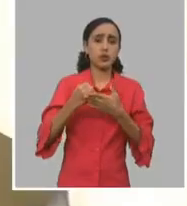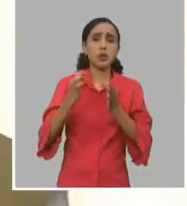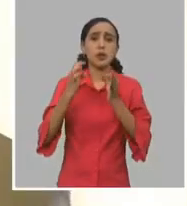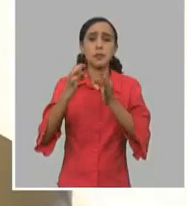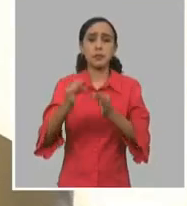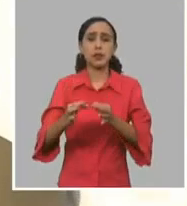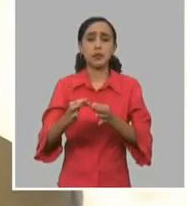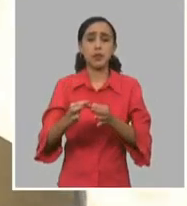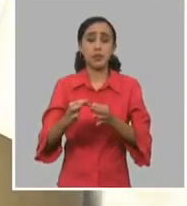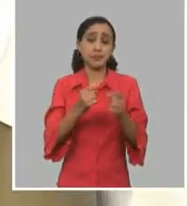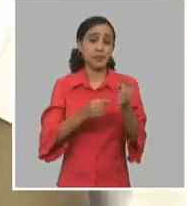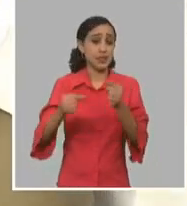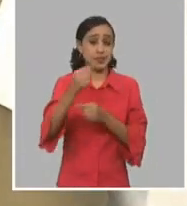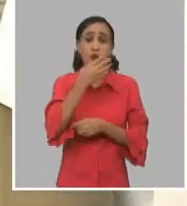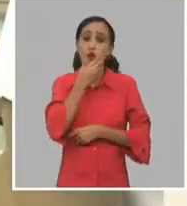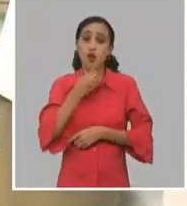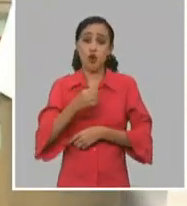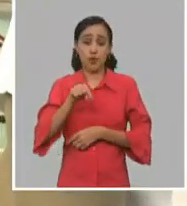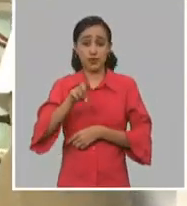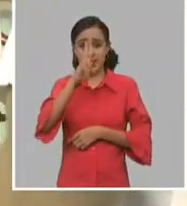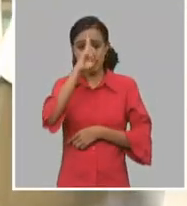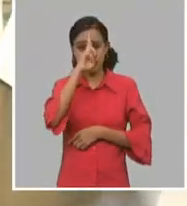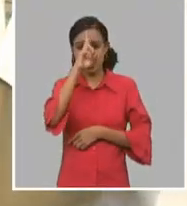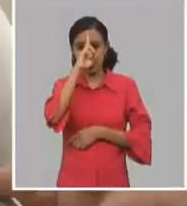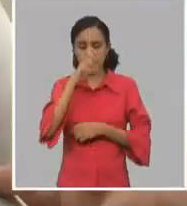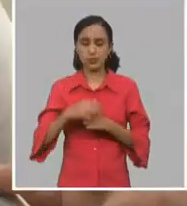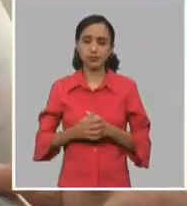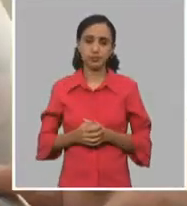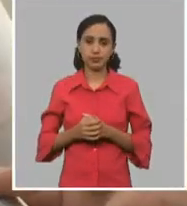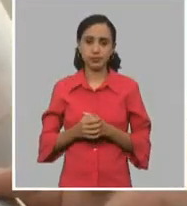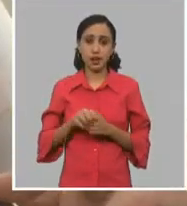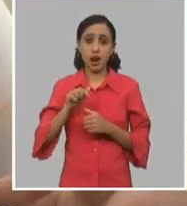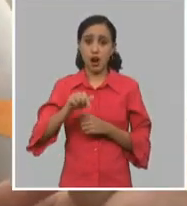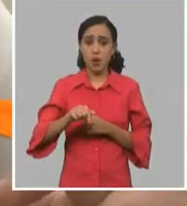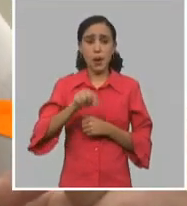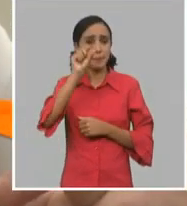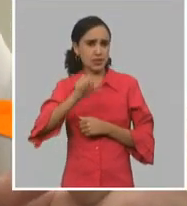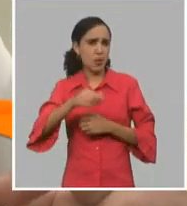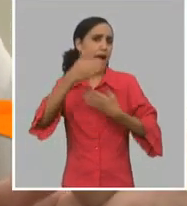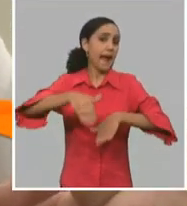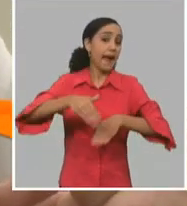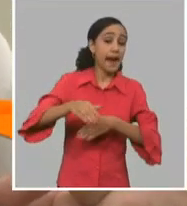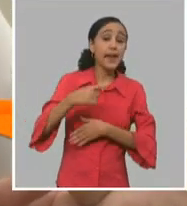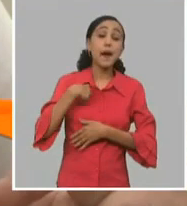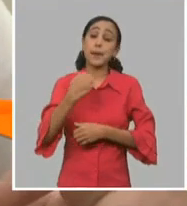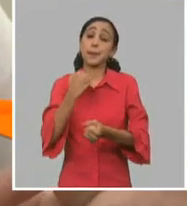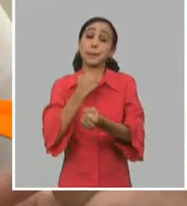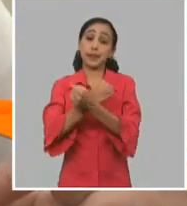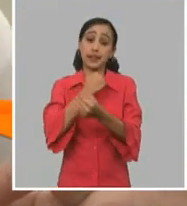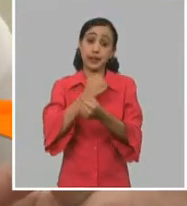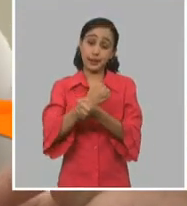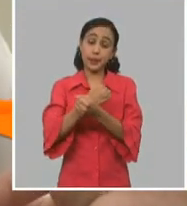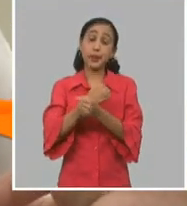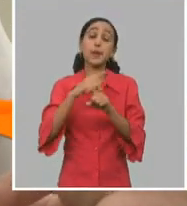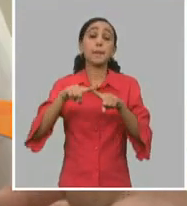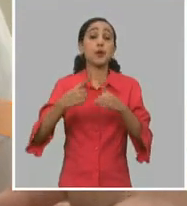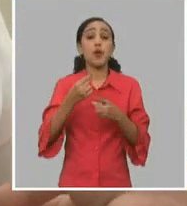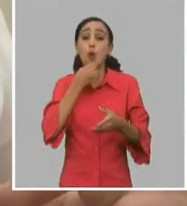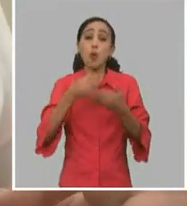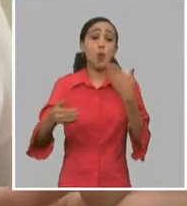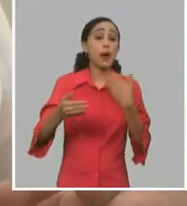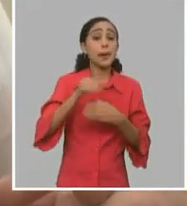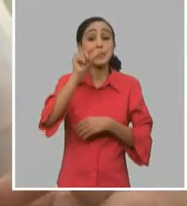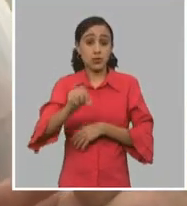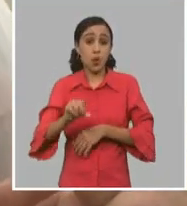universo más joven de la salud. Al aumentar la movilidad en la provincia, corremos el riesgo de que cualquier persona